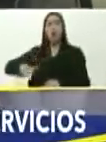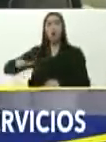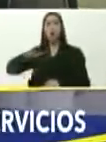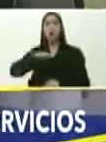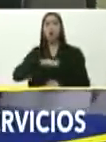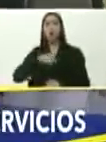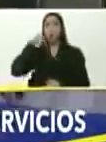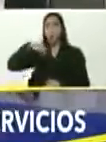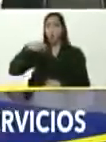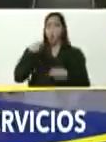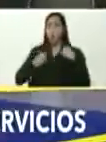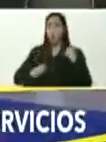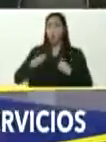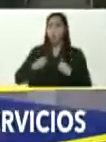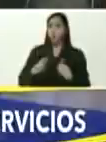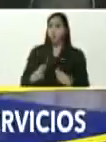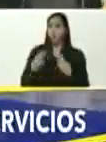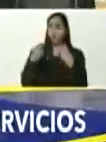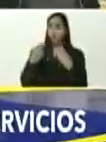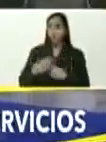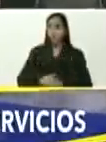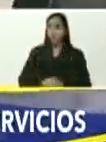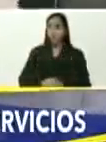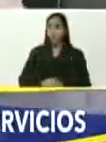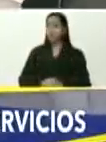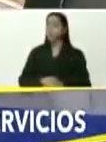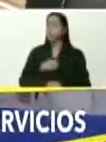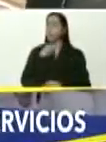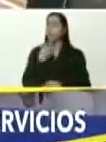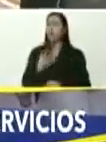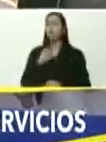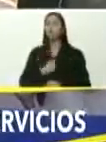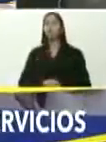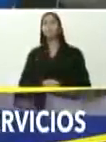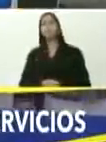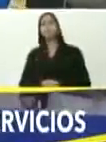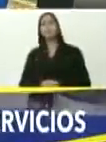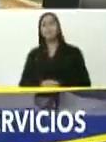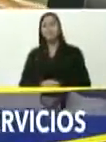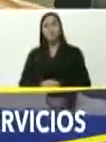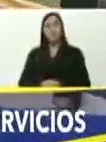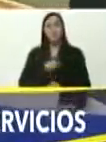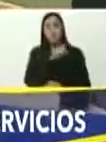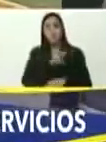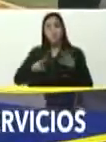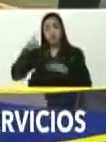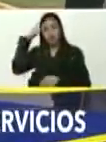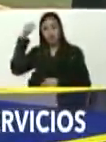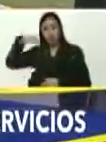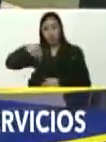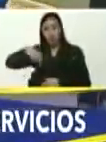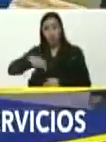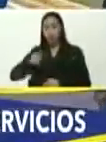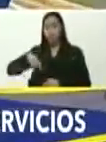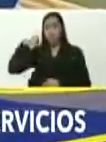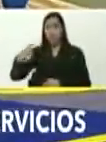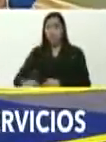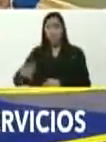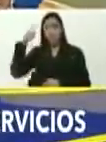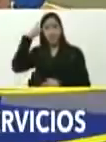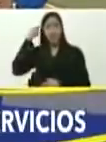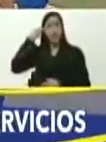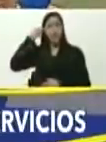Miércoles, no te lo pierdas, esto lo que se pone es bueno, miércoles 17, mañana es el día de la